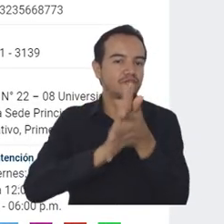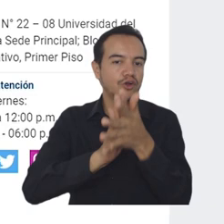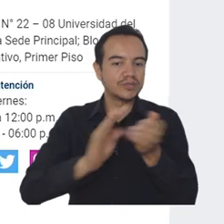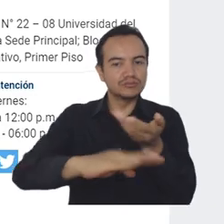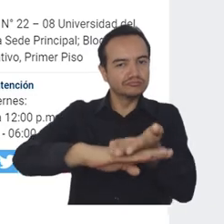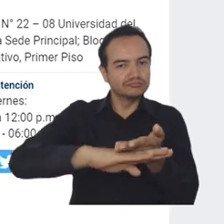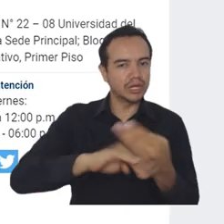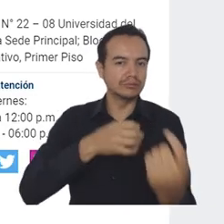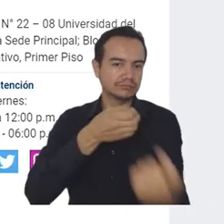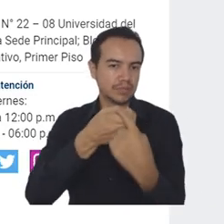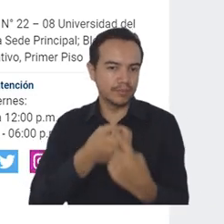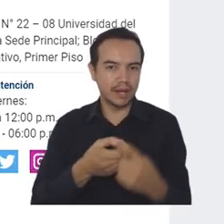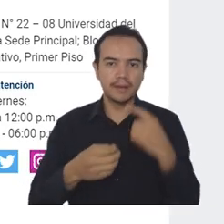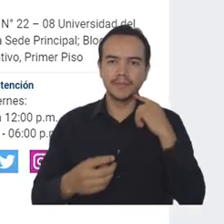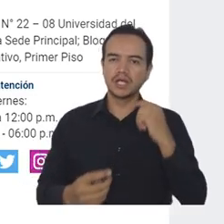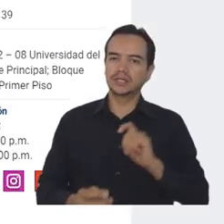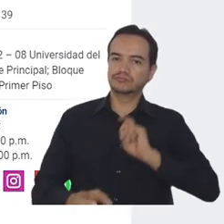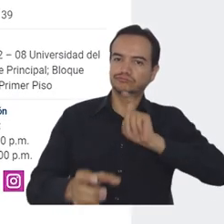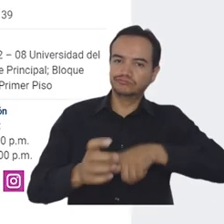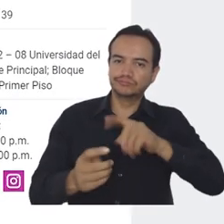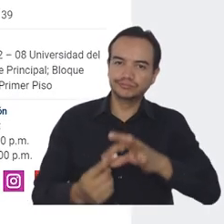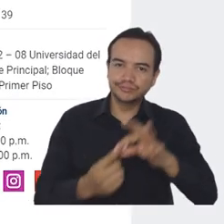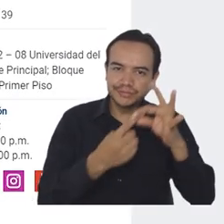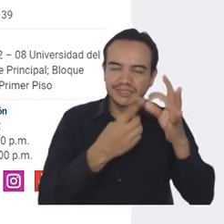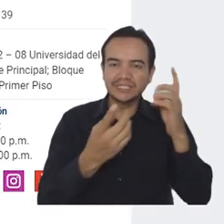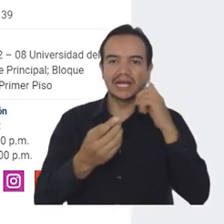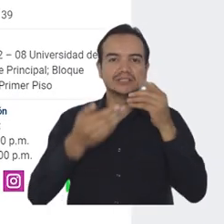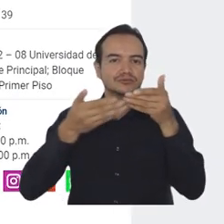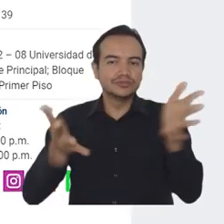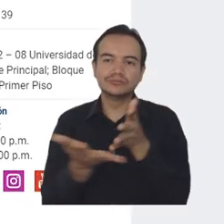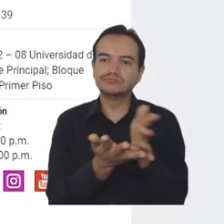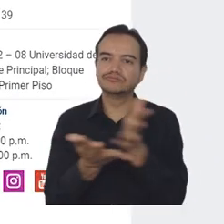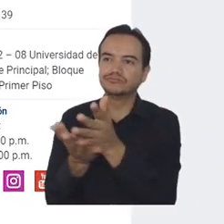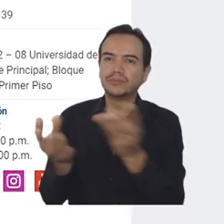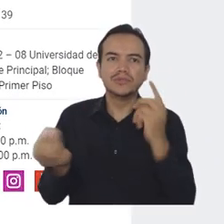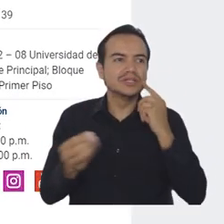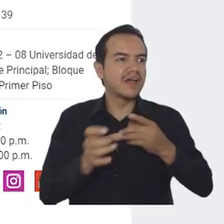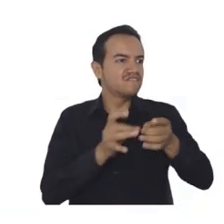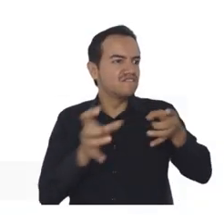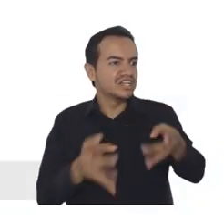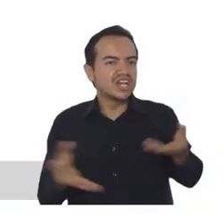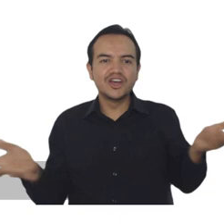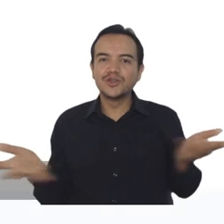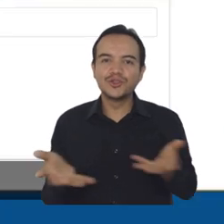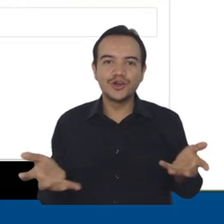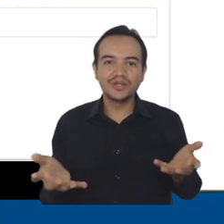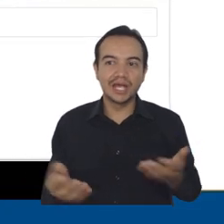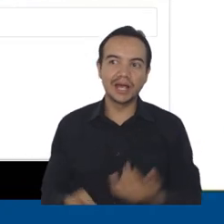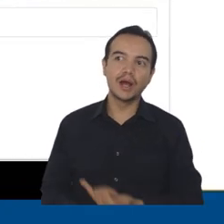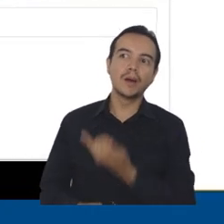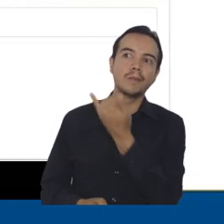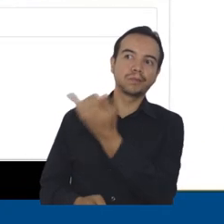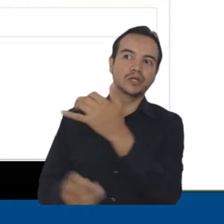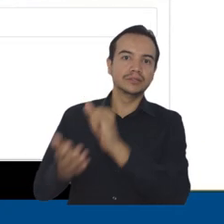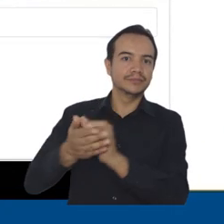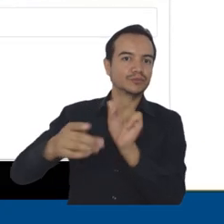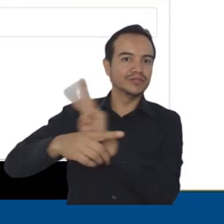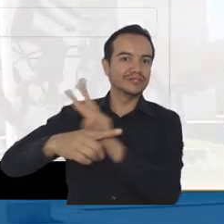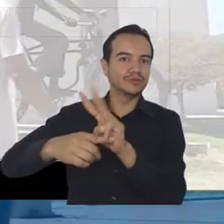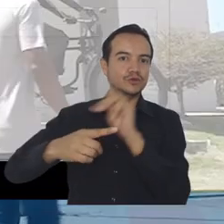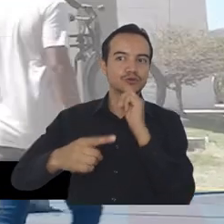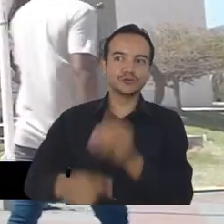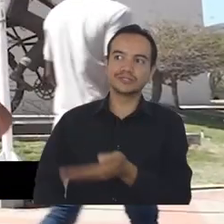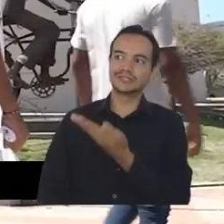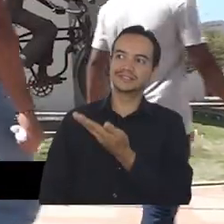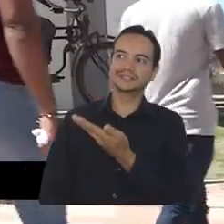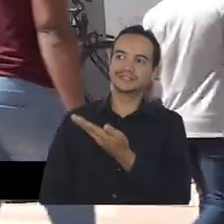programas académicos ofertados, cupos especiales y las fechas del proceso pueden consultarse en el instructivo publicado en admisiones